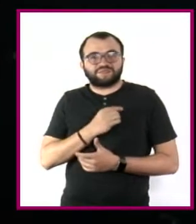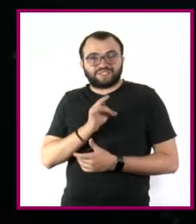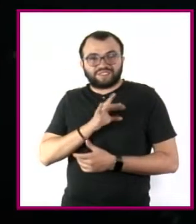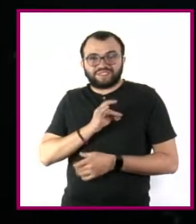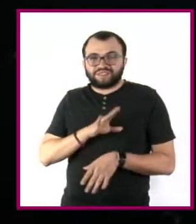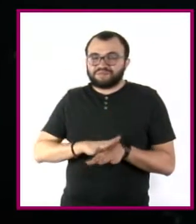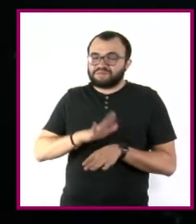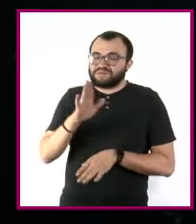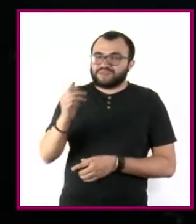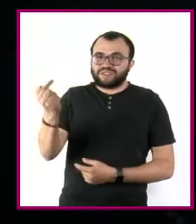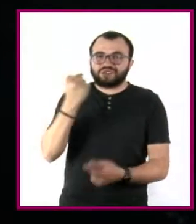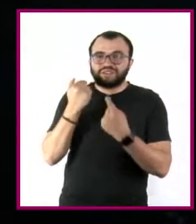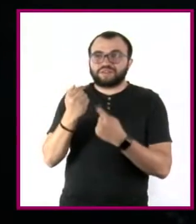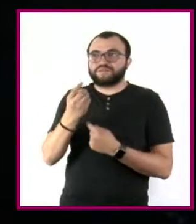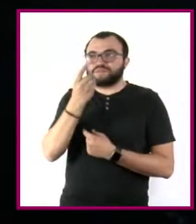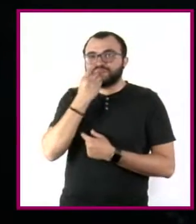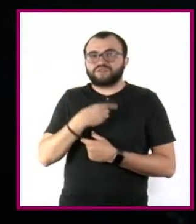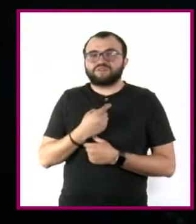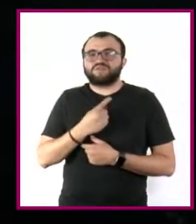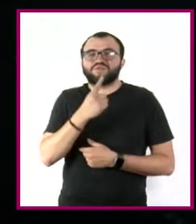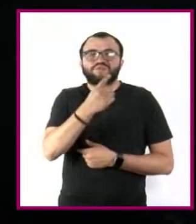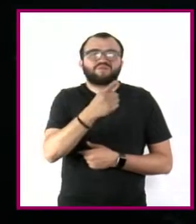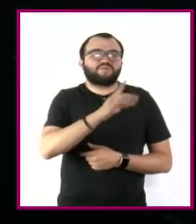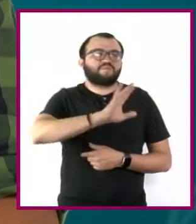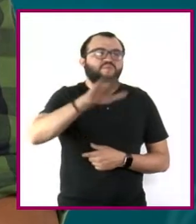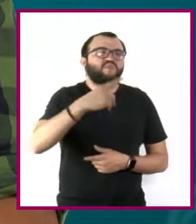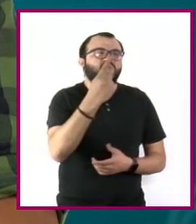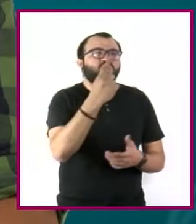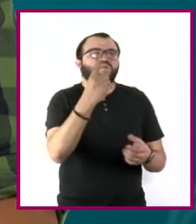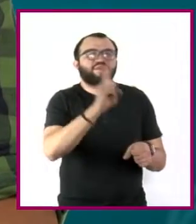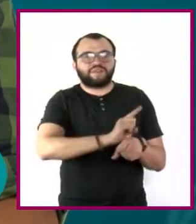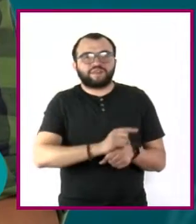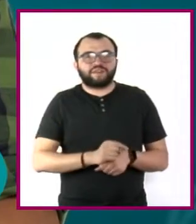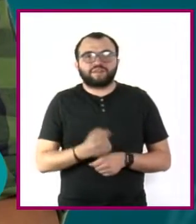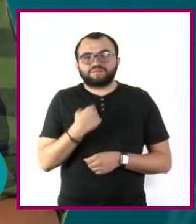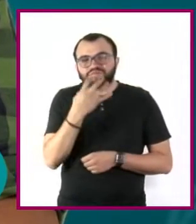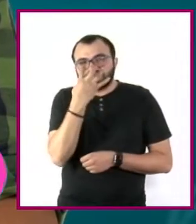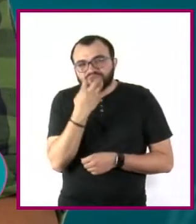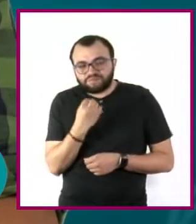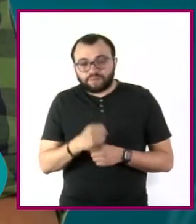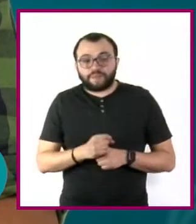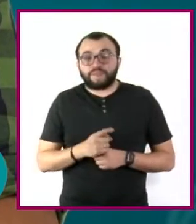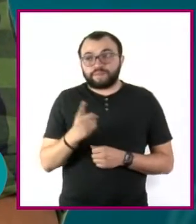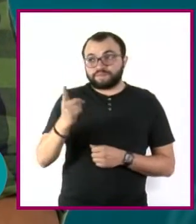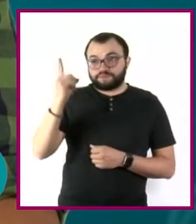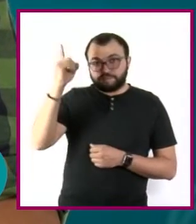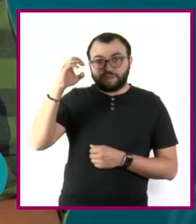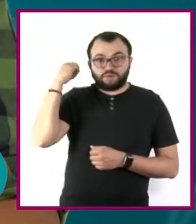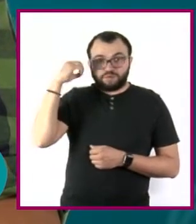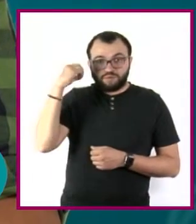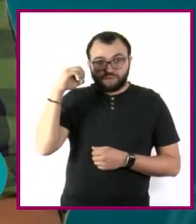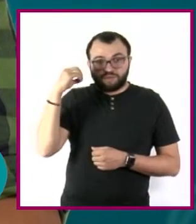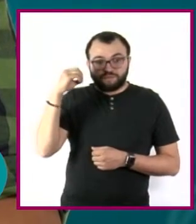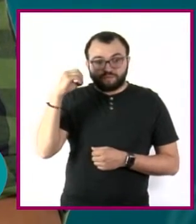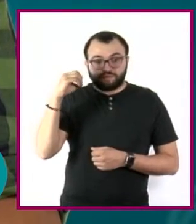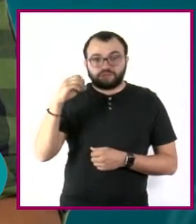han dicho es que me voy a morir un día. En la Costa Chica, cada casa tiene una historia que contar, como nos comparte